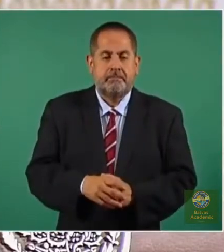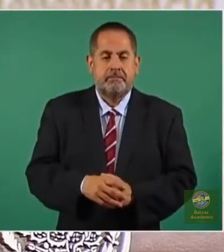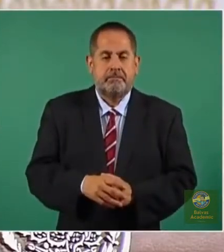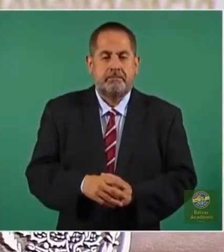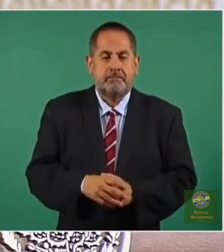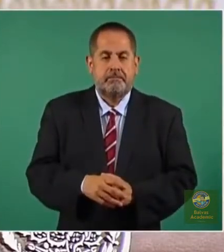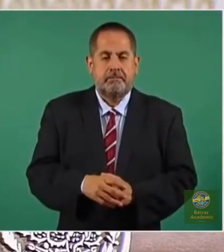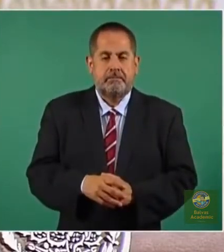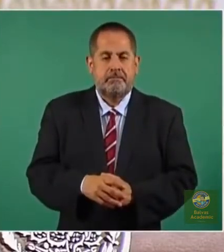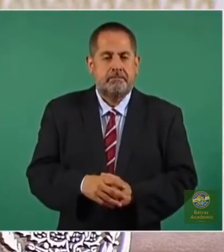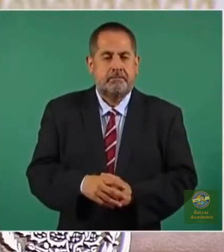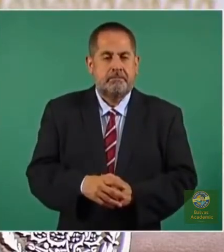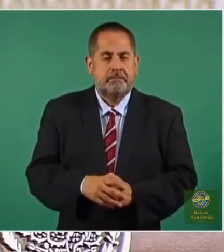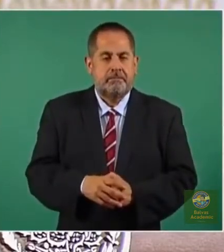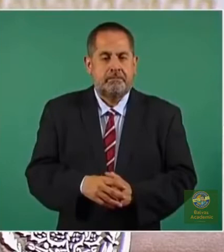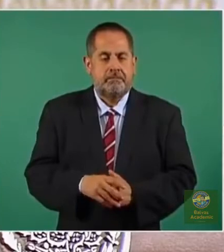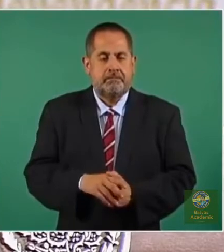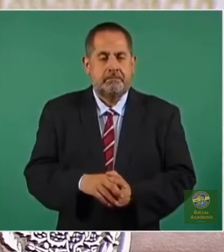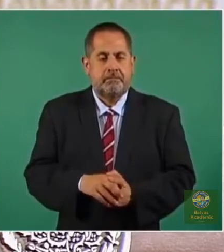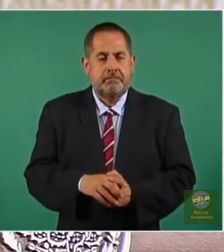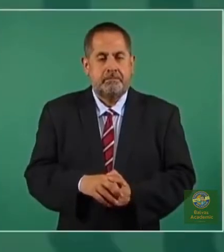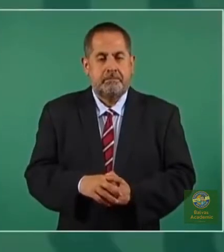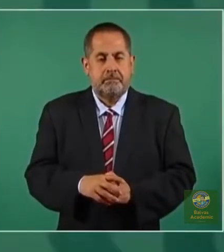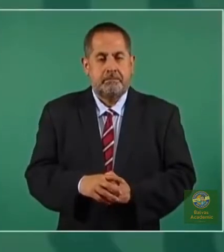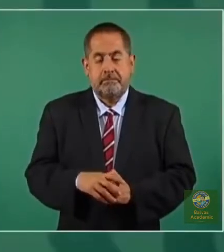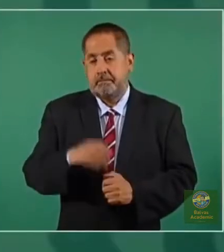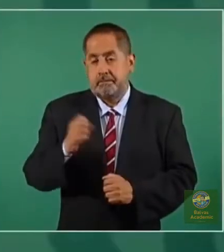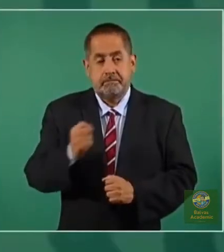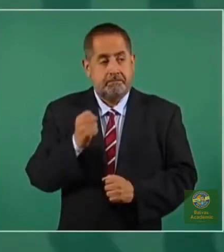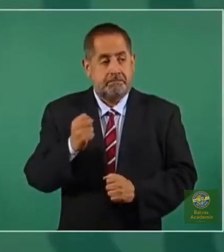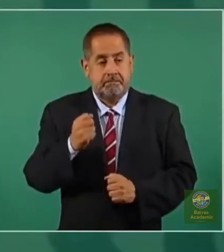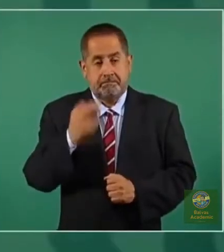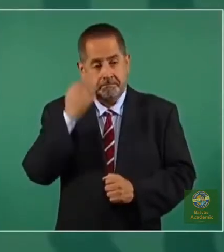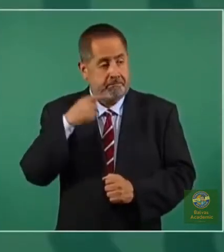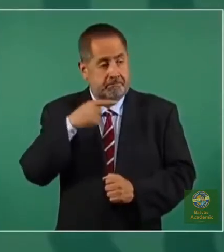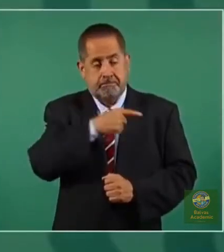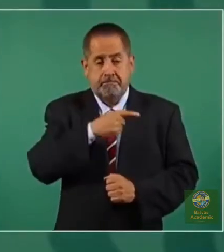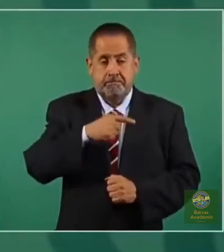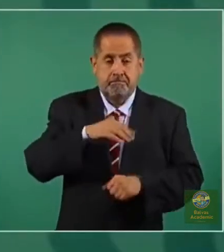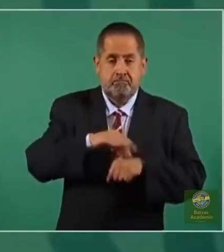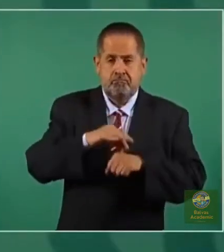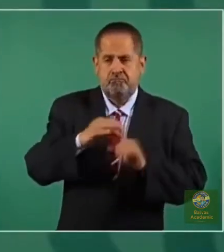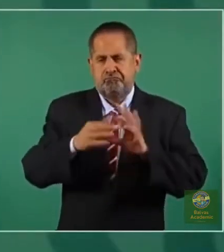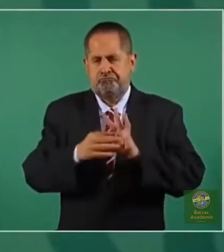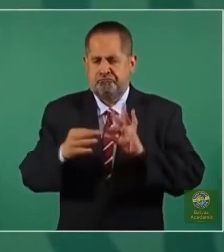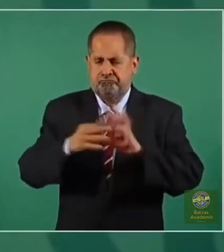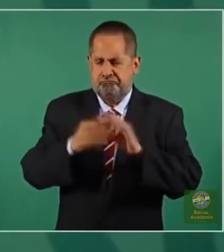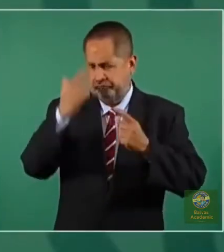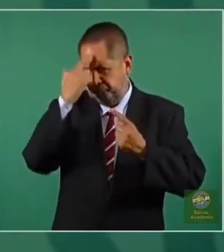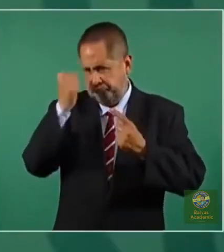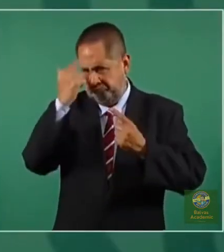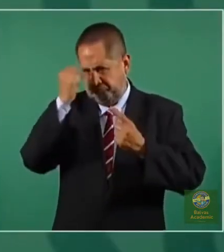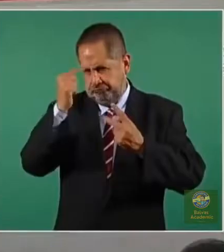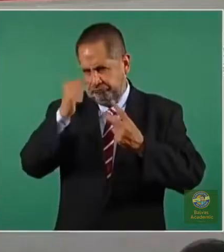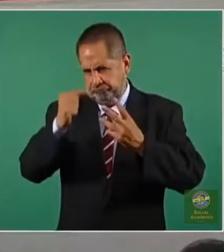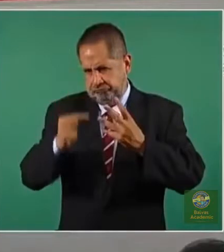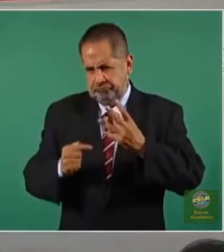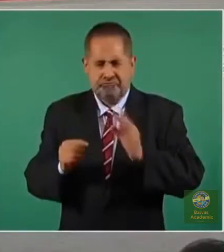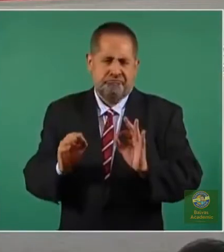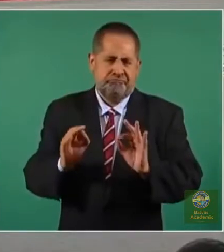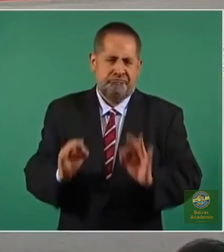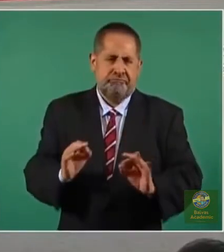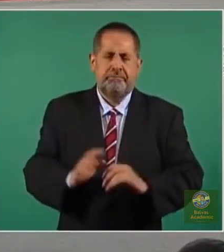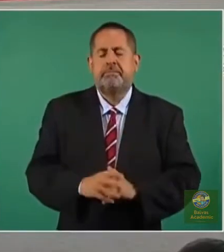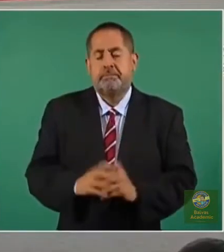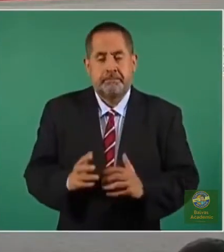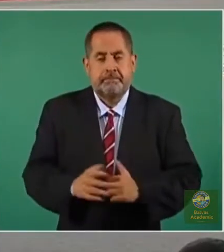Afortunadamente, pues se argumenta, como lo acaba de decir ahora el doctor, en el